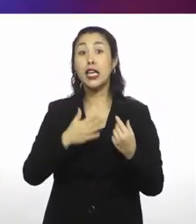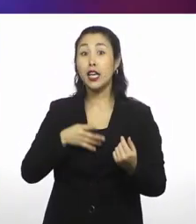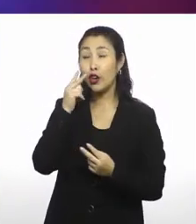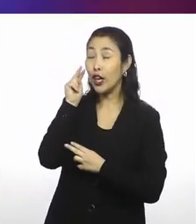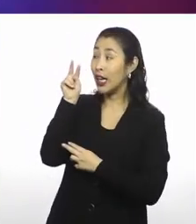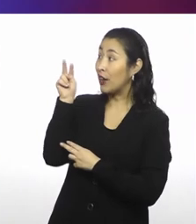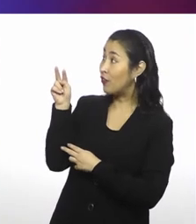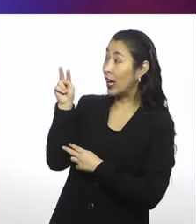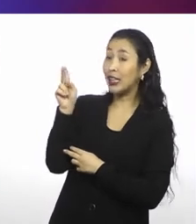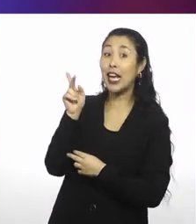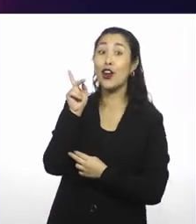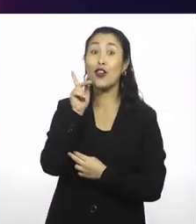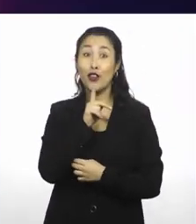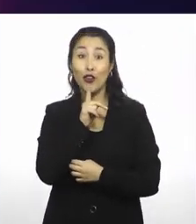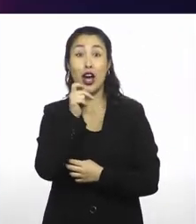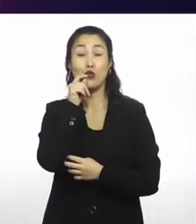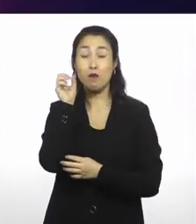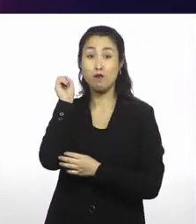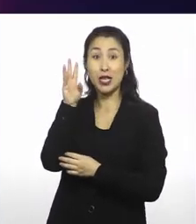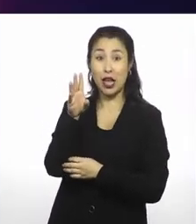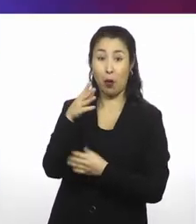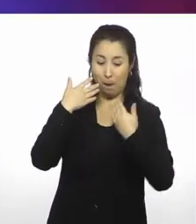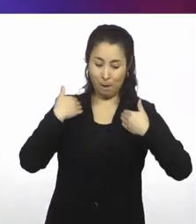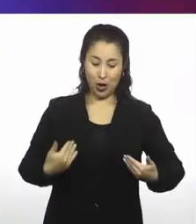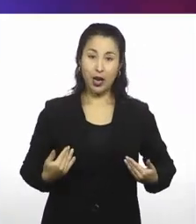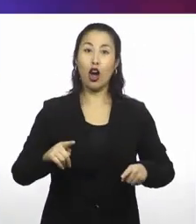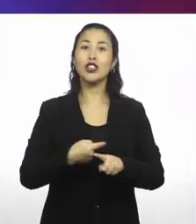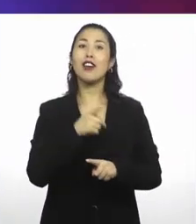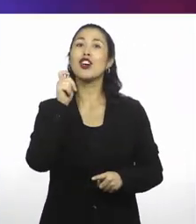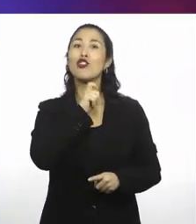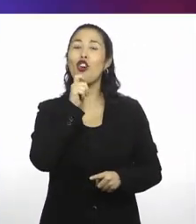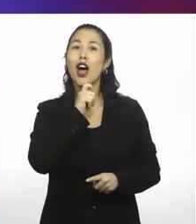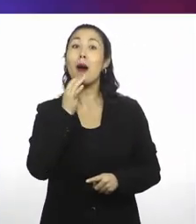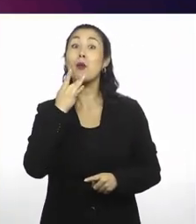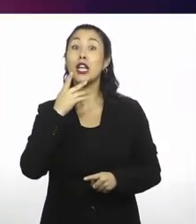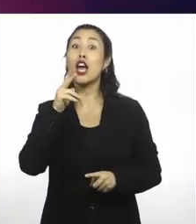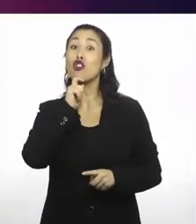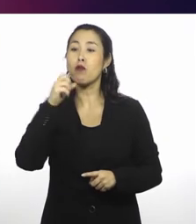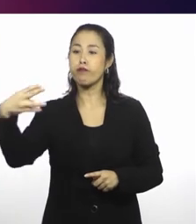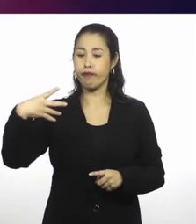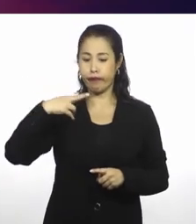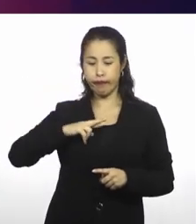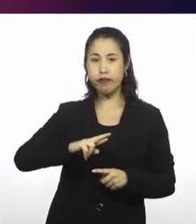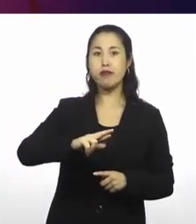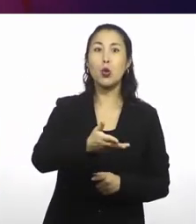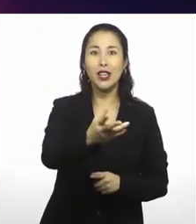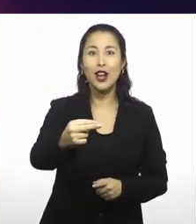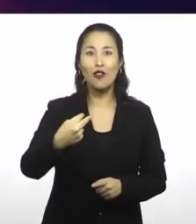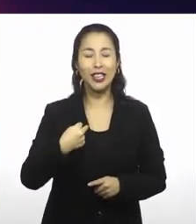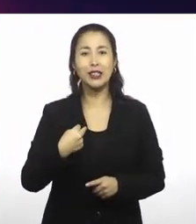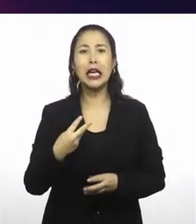como tenemos el rojo y el azul proyectado, mi polera vuelve a ser roja. Está reflejando el color rojo hacia ustedes. ¿Qué pasa con las sombras?